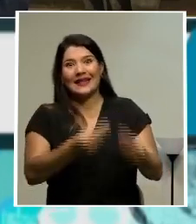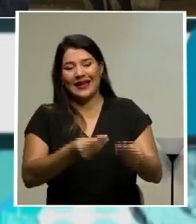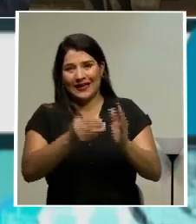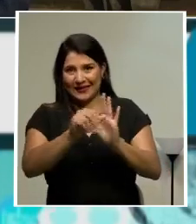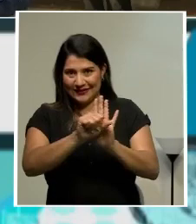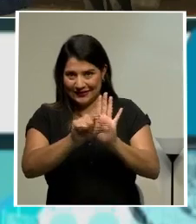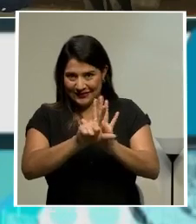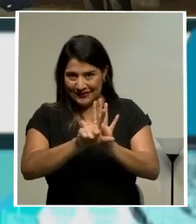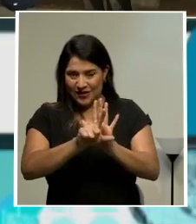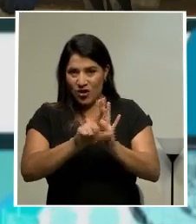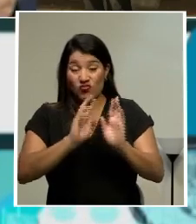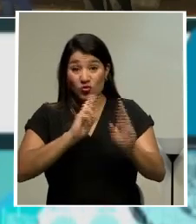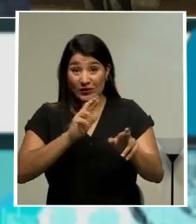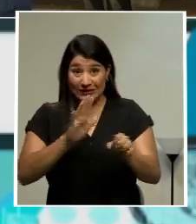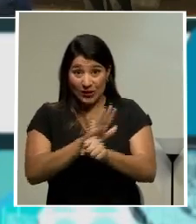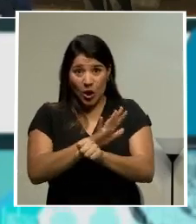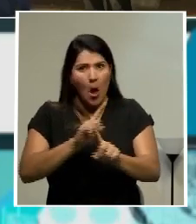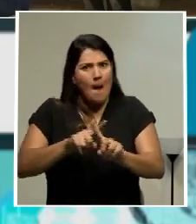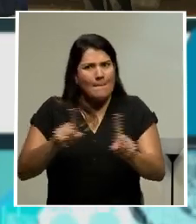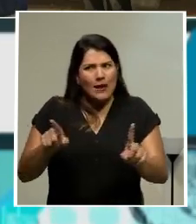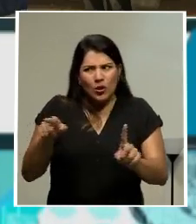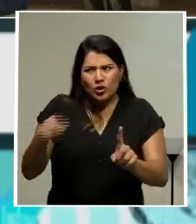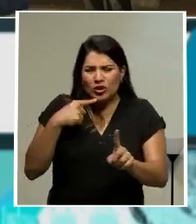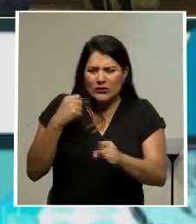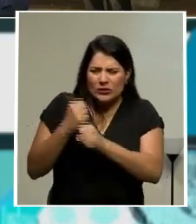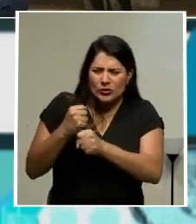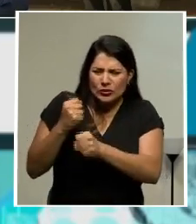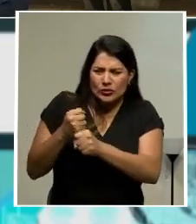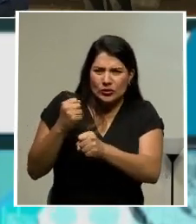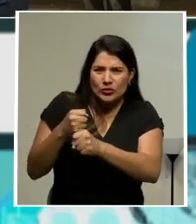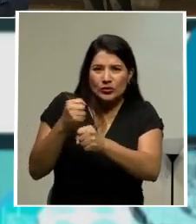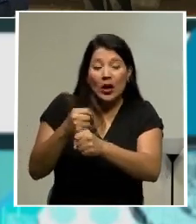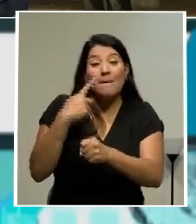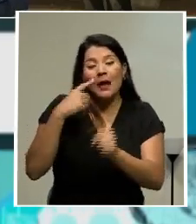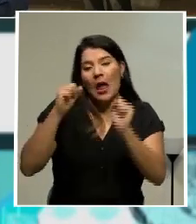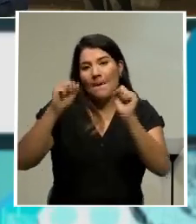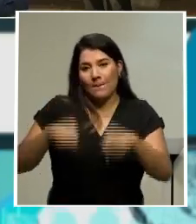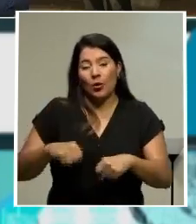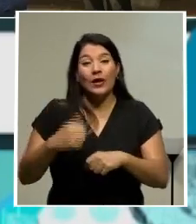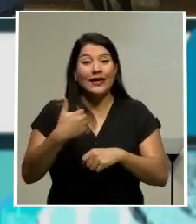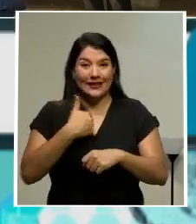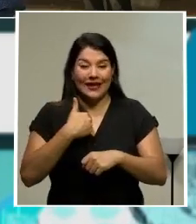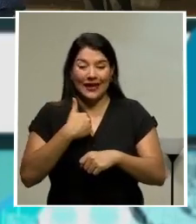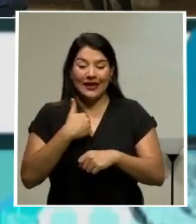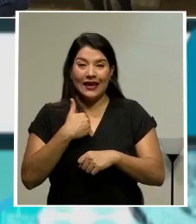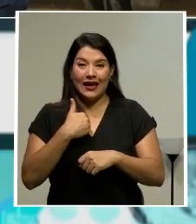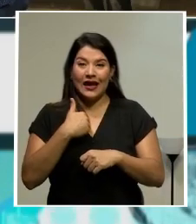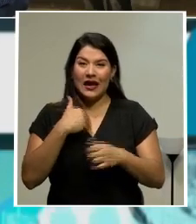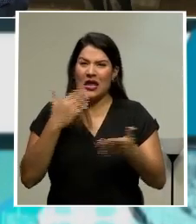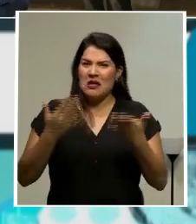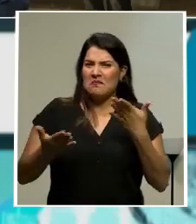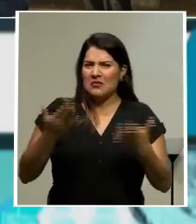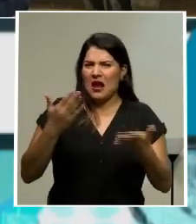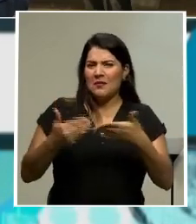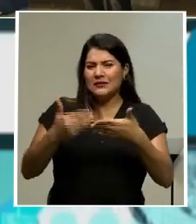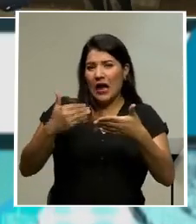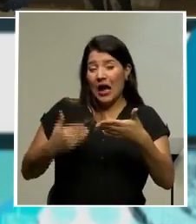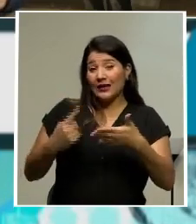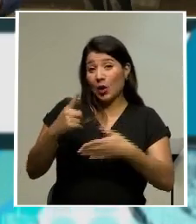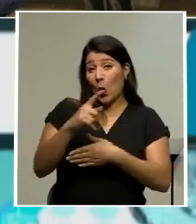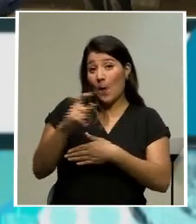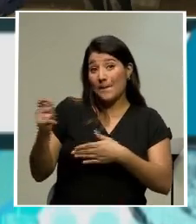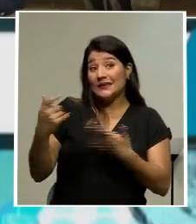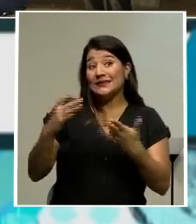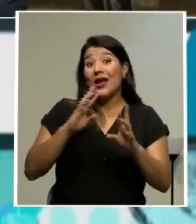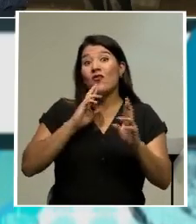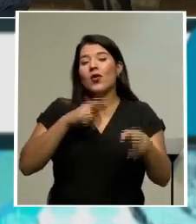extraordinario para poder tener posiblemente en menos de un mes ya el